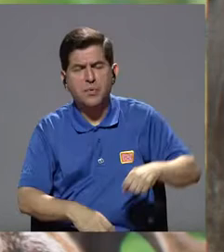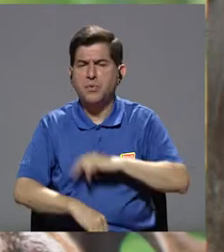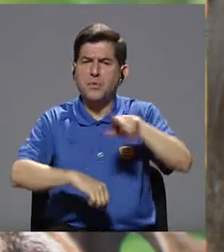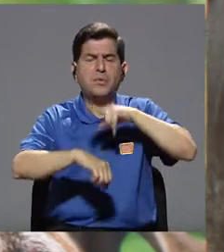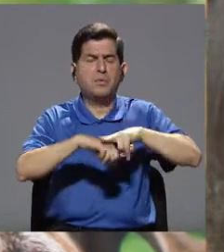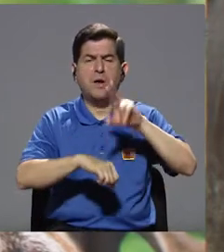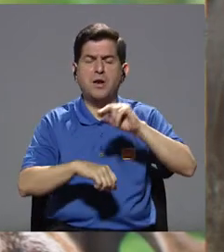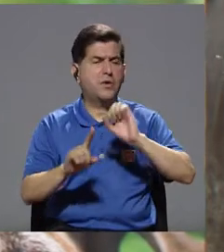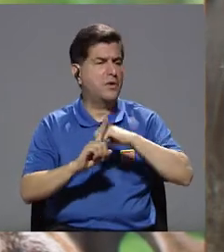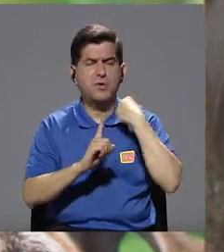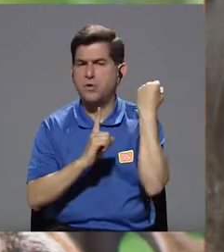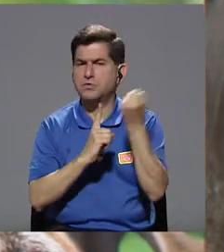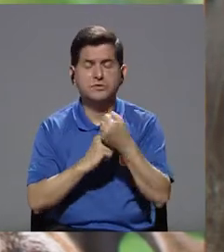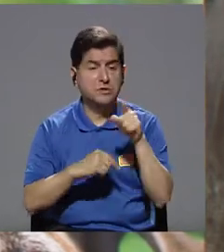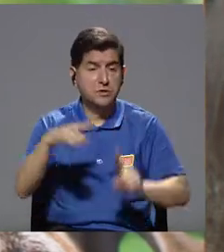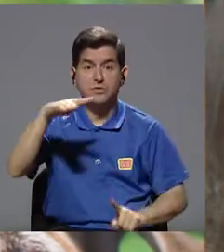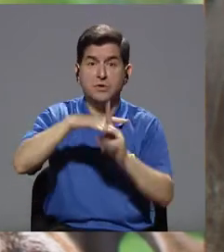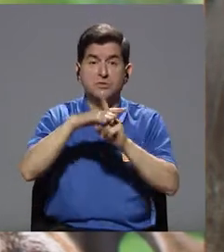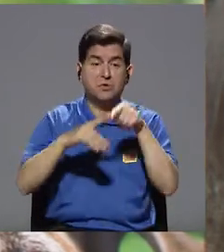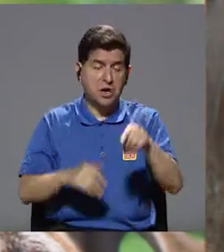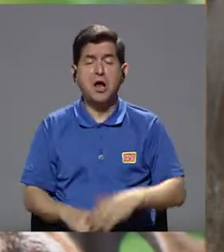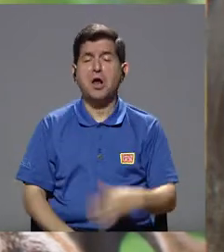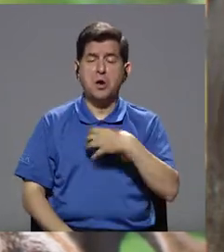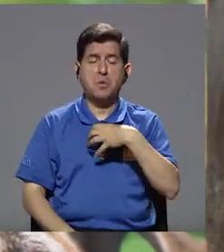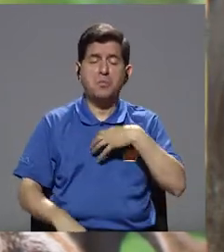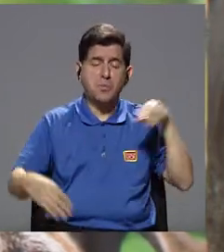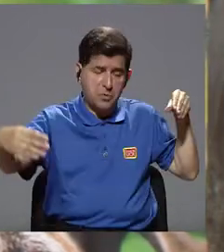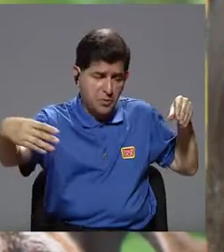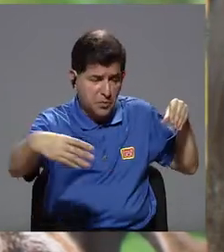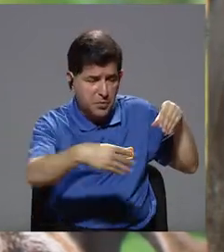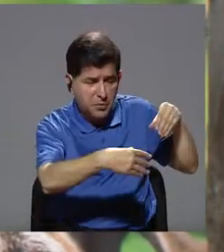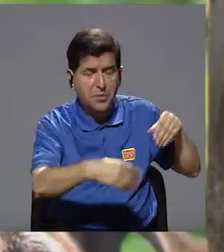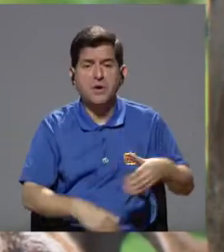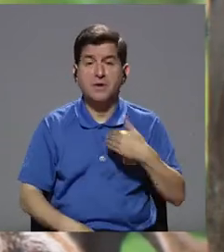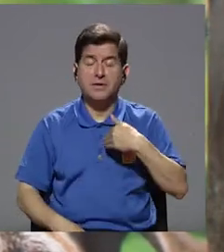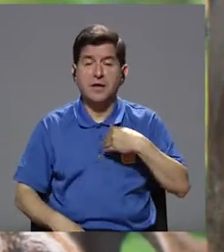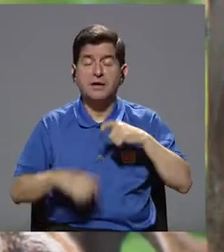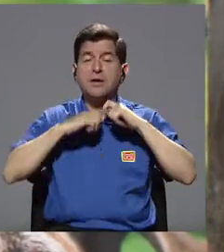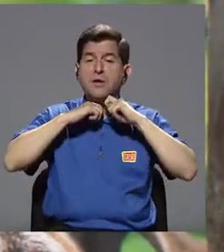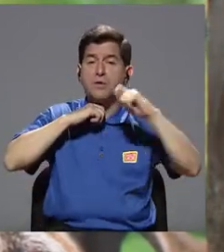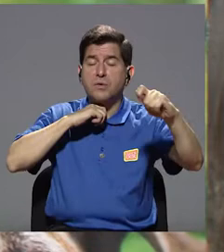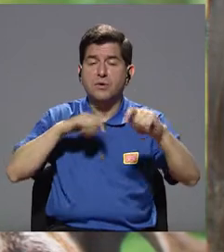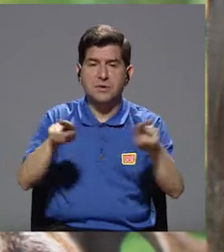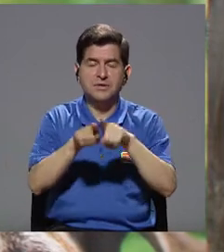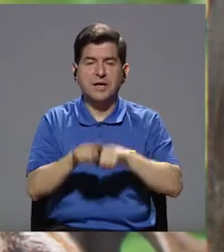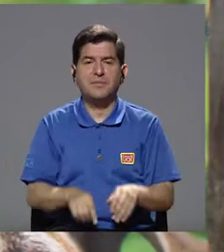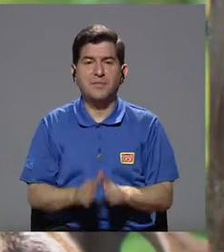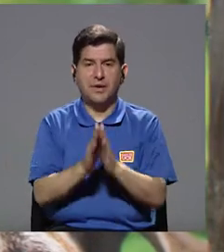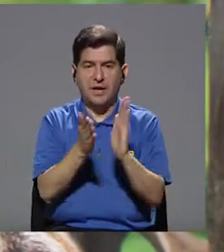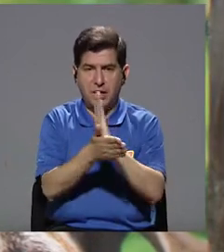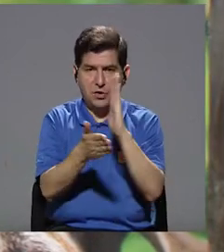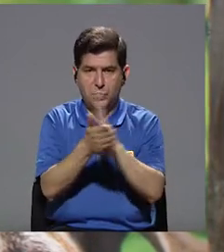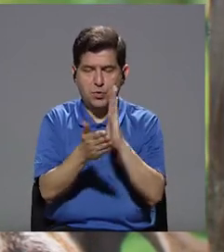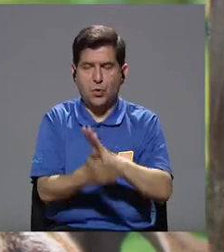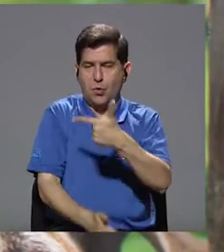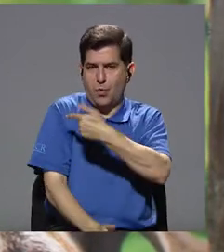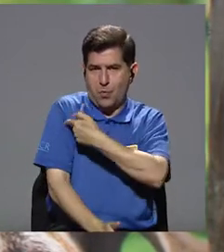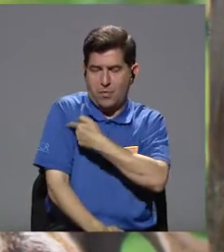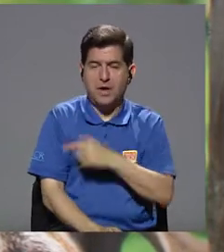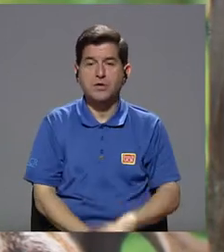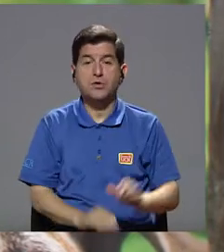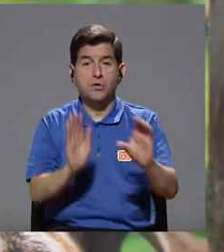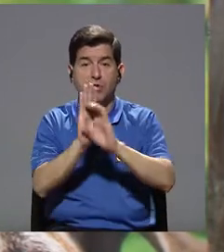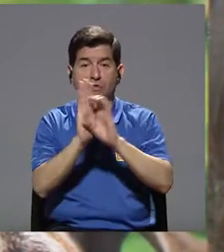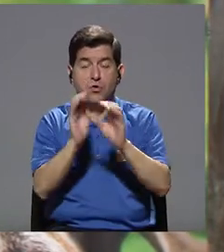que no sea como del momento, sino que el animal entre por su cuenta, tener las correas, como te digo, tener la tarjeta de vacunas, tener fotos